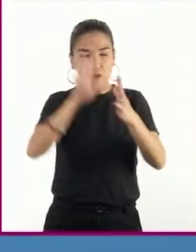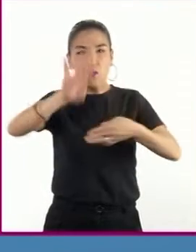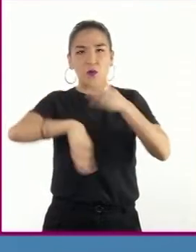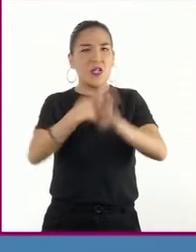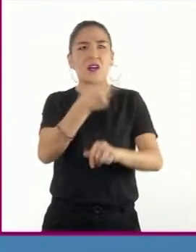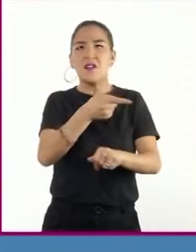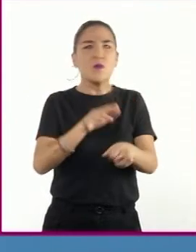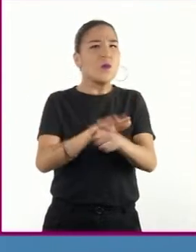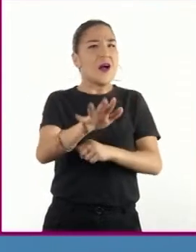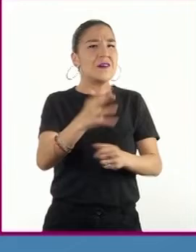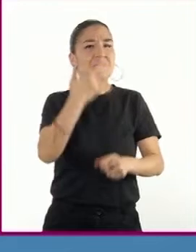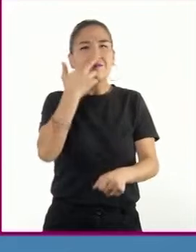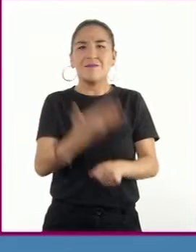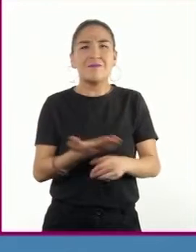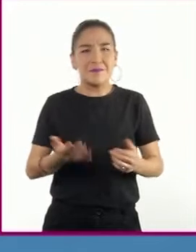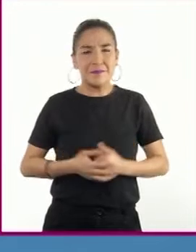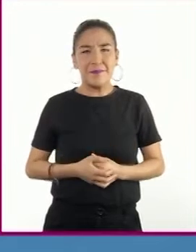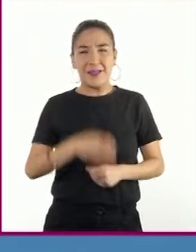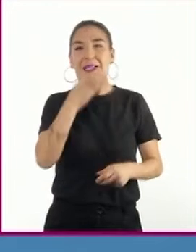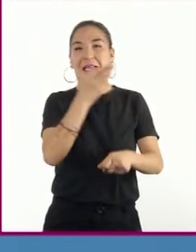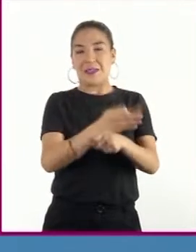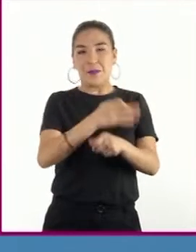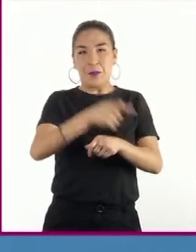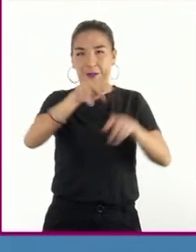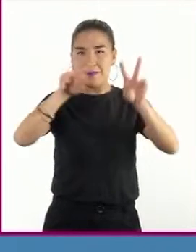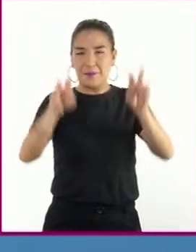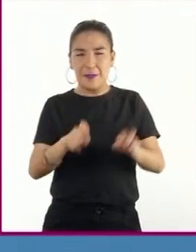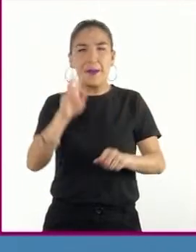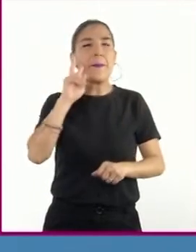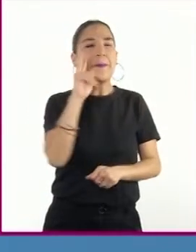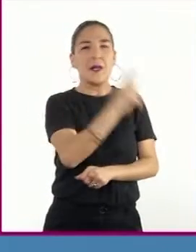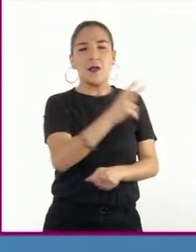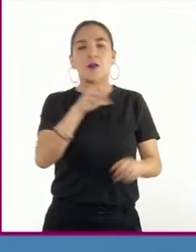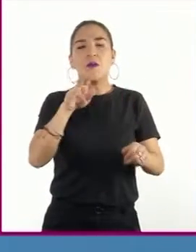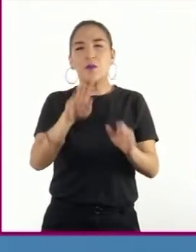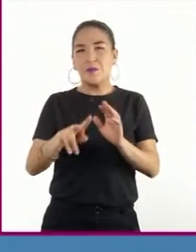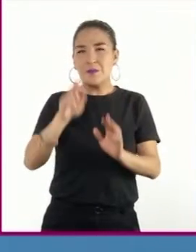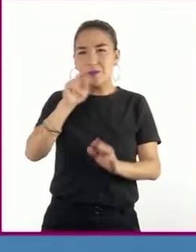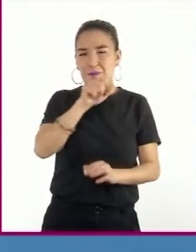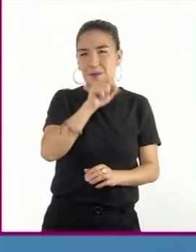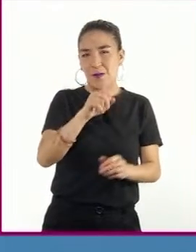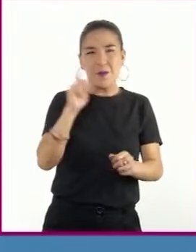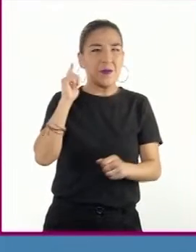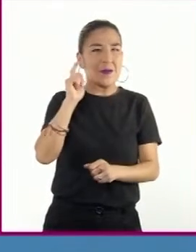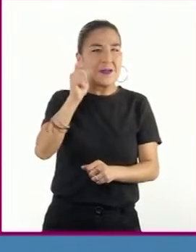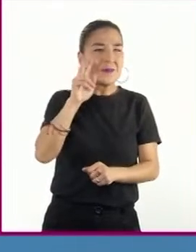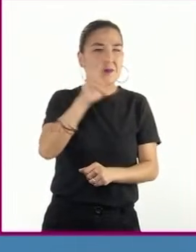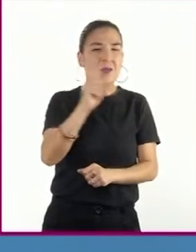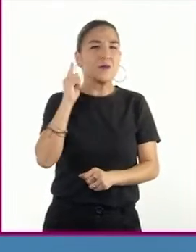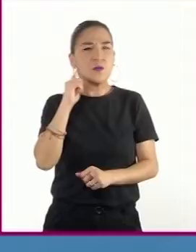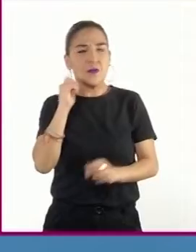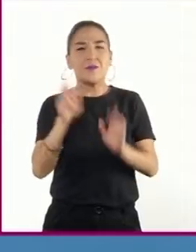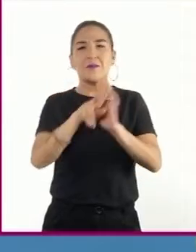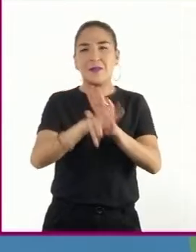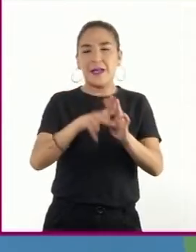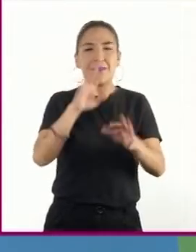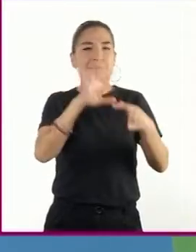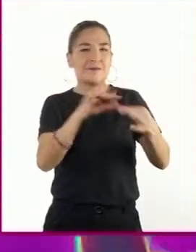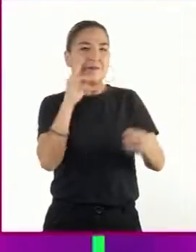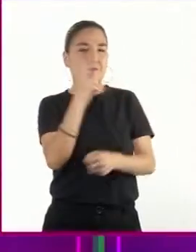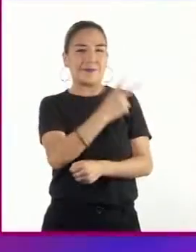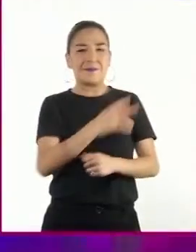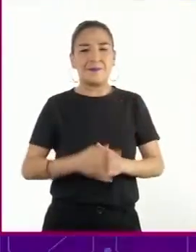Para dar paso a los temas de esta sesión, observemos y escuchemos el siguiente video introductorio.